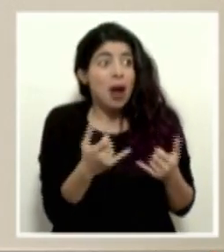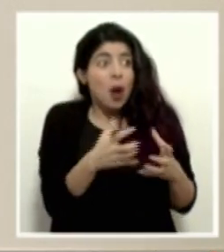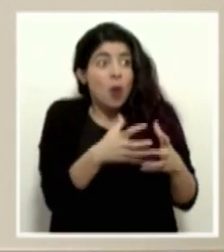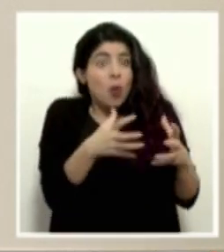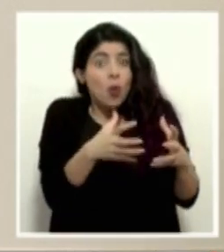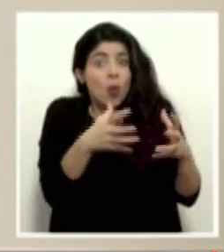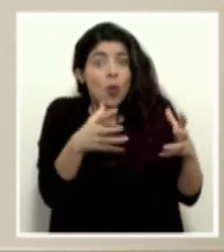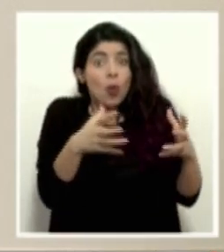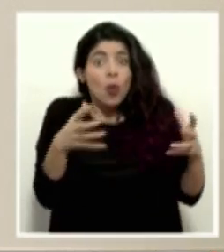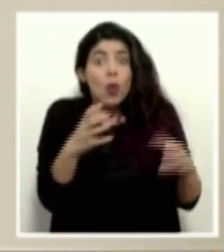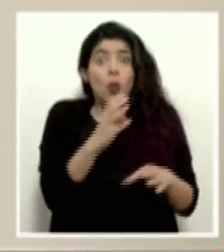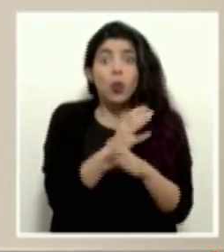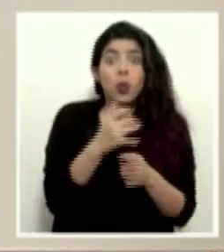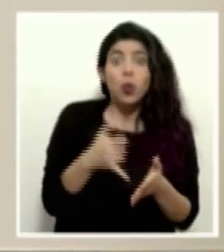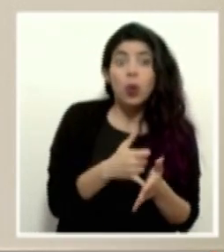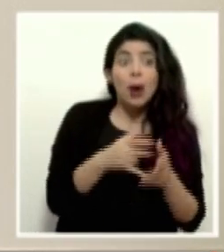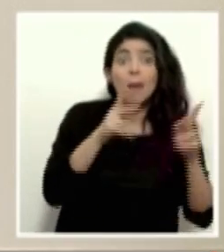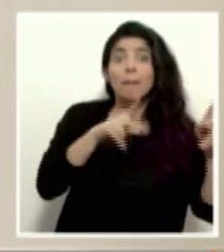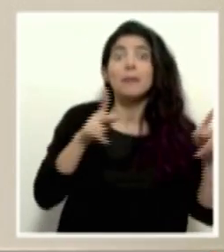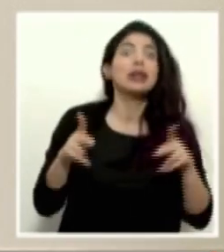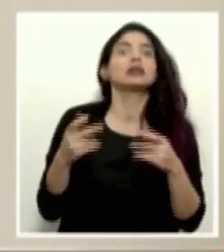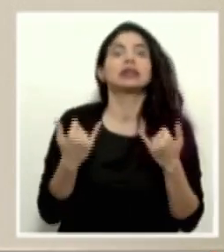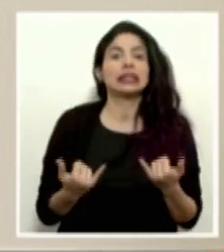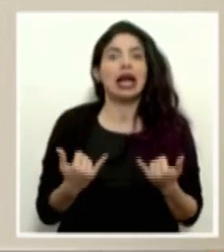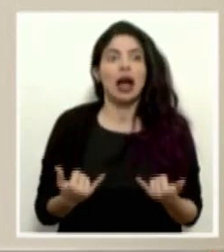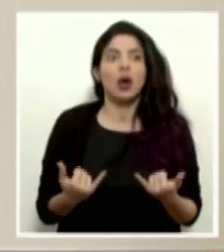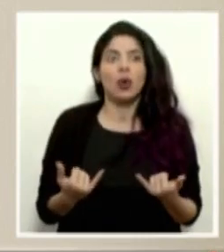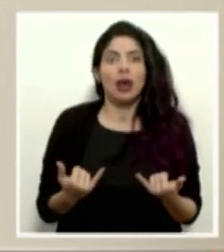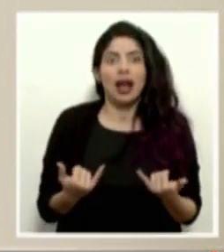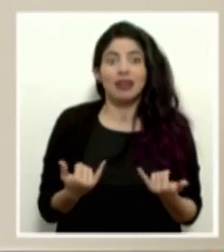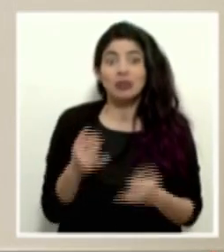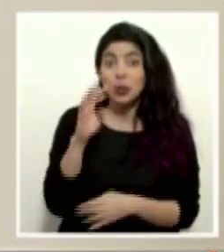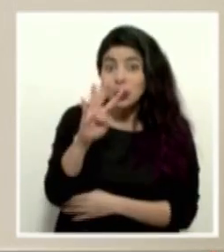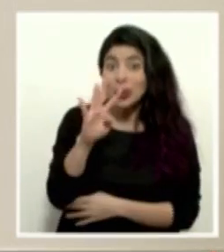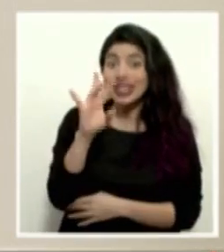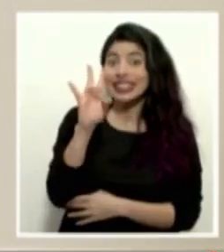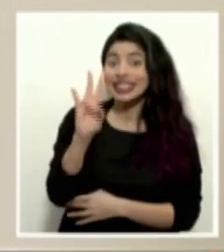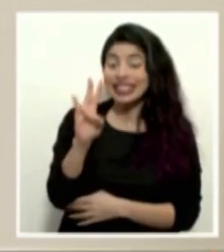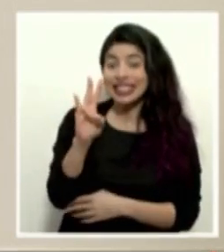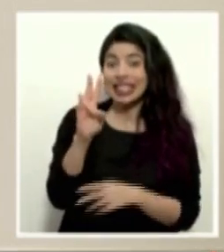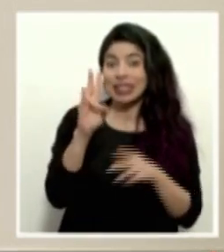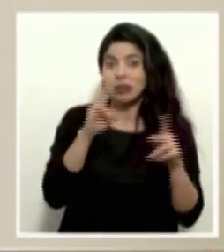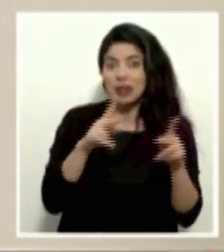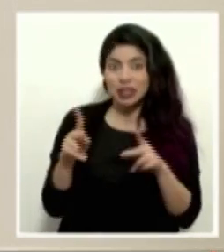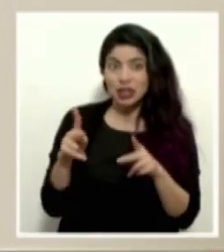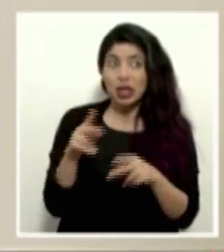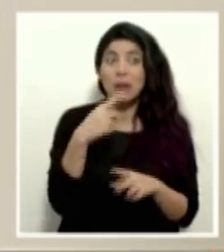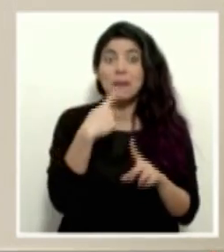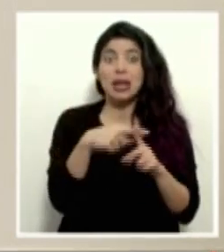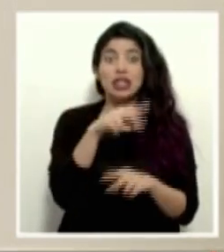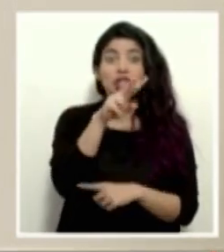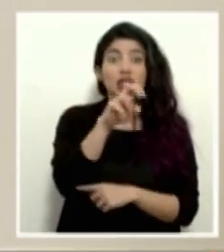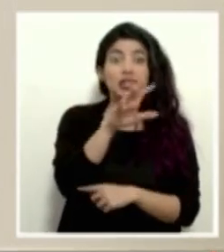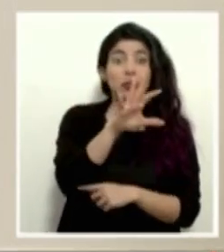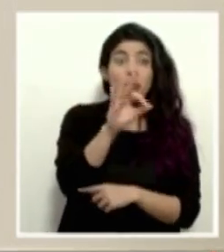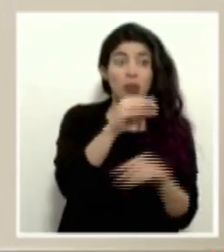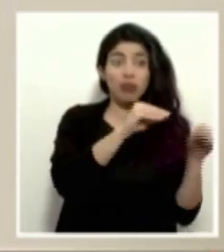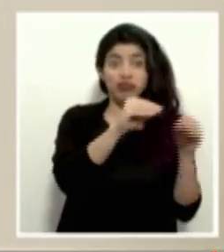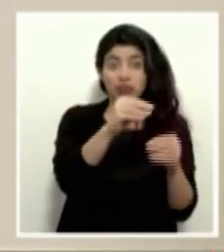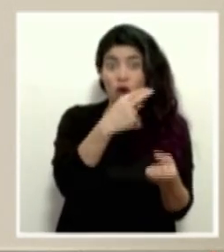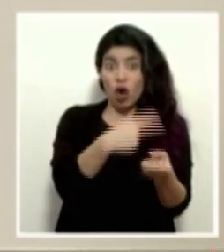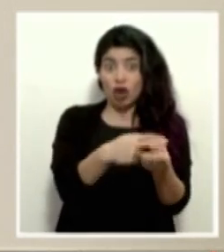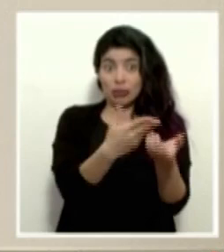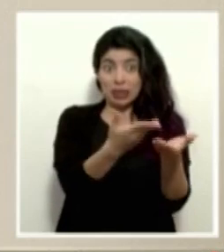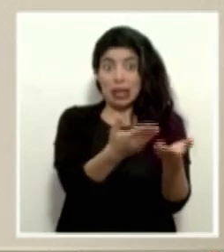ahora de cuidados intensivos, de personas que ya está justamente en 47 y 259 que están hospitalizadas,